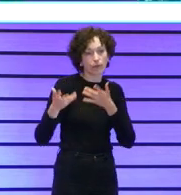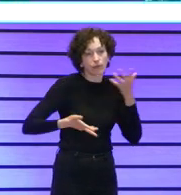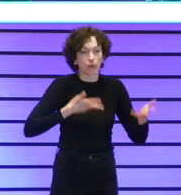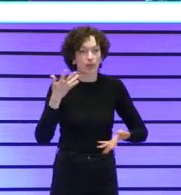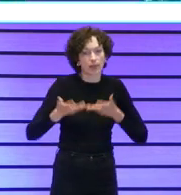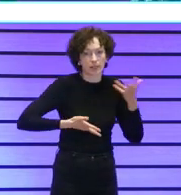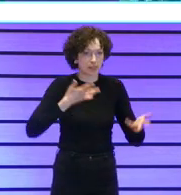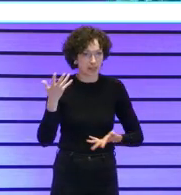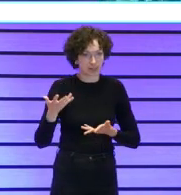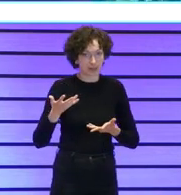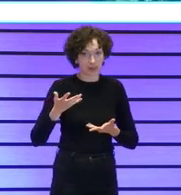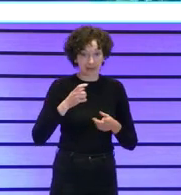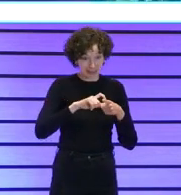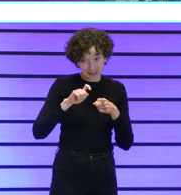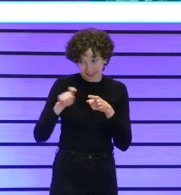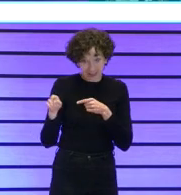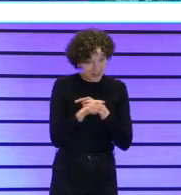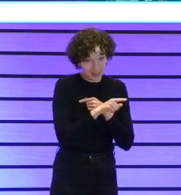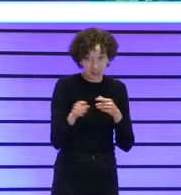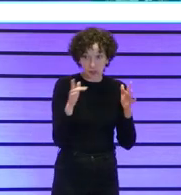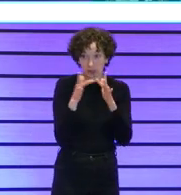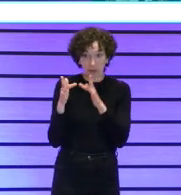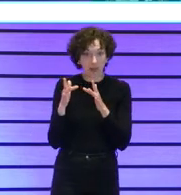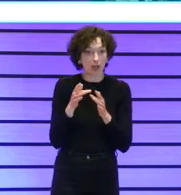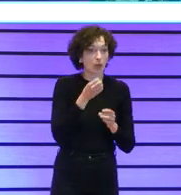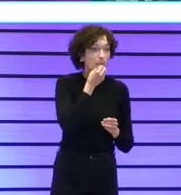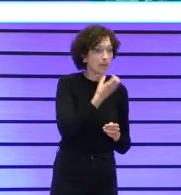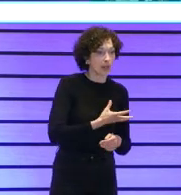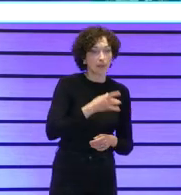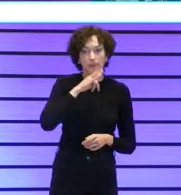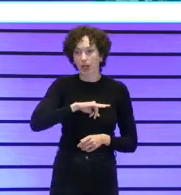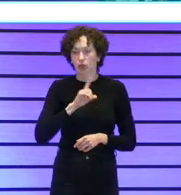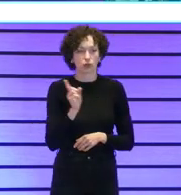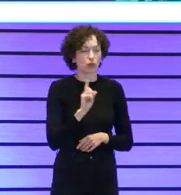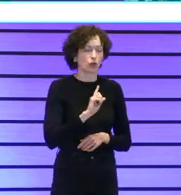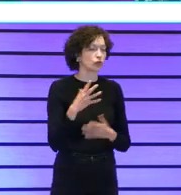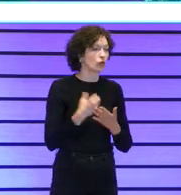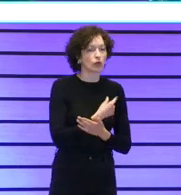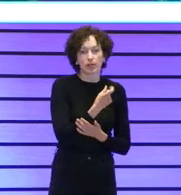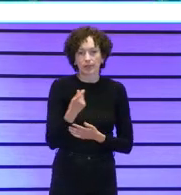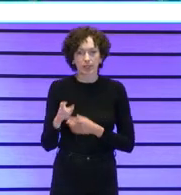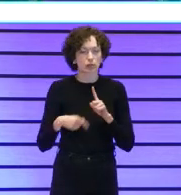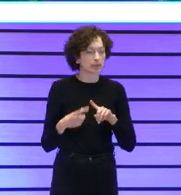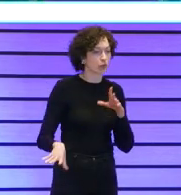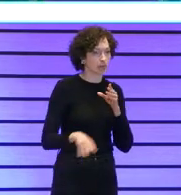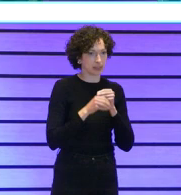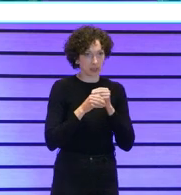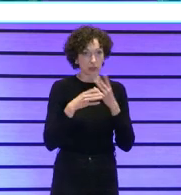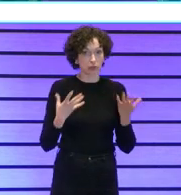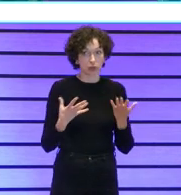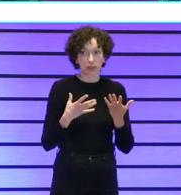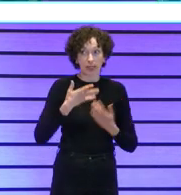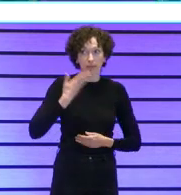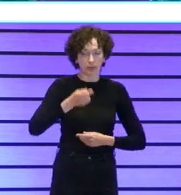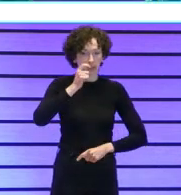y estos estilos relacionales no son buenos ni malos son necesarios y complementarios y es muy importante que en las organizaciones